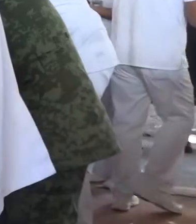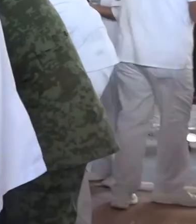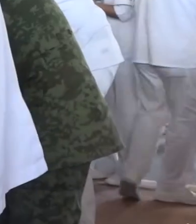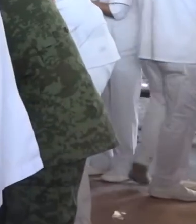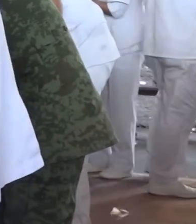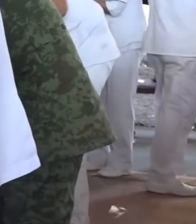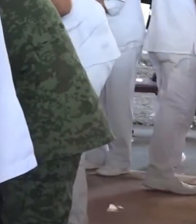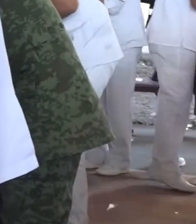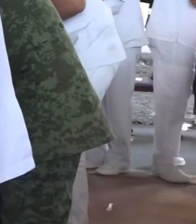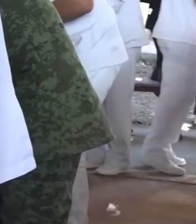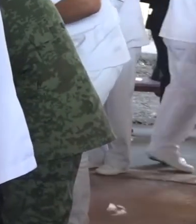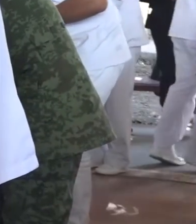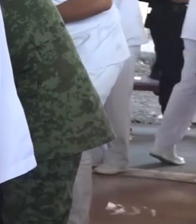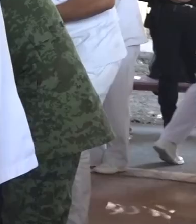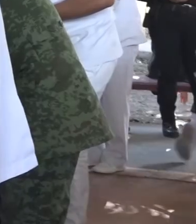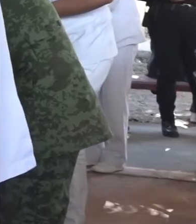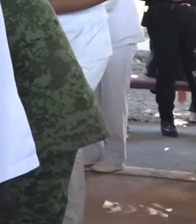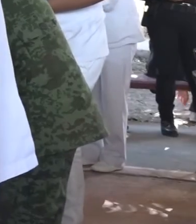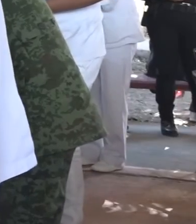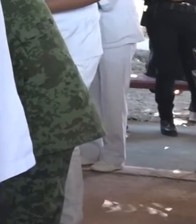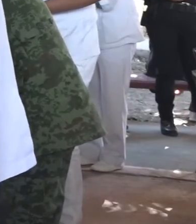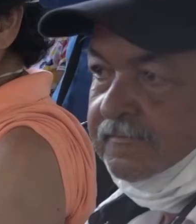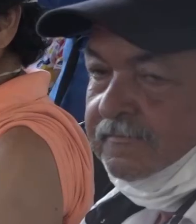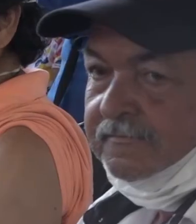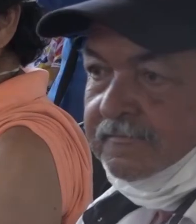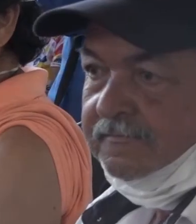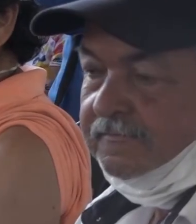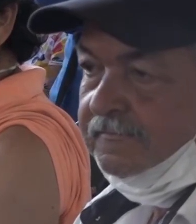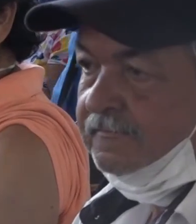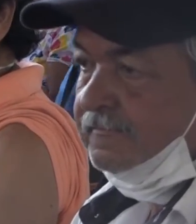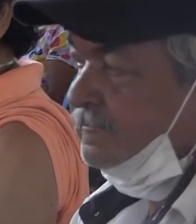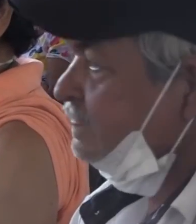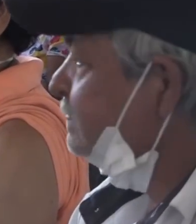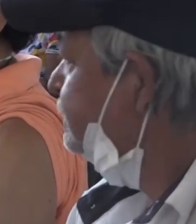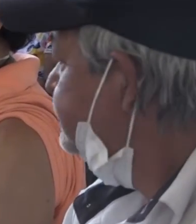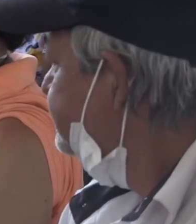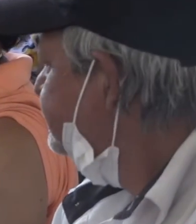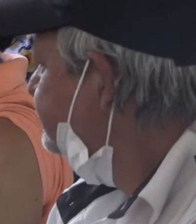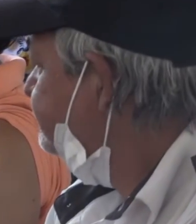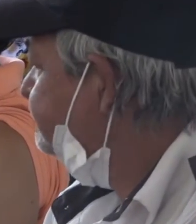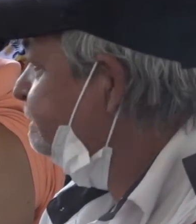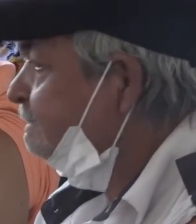por COVID-19. Derek Vaquera, Meganoticias.